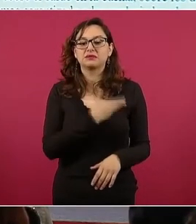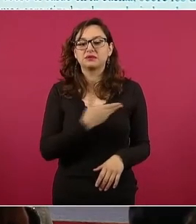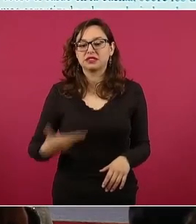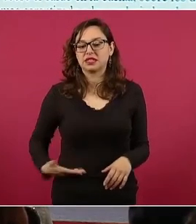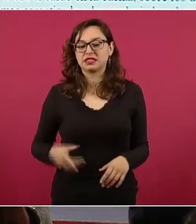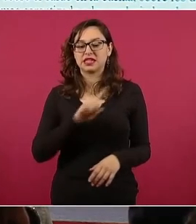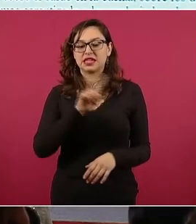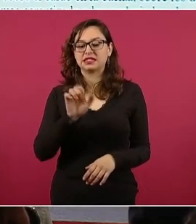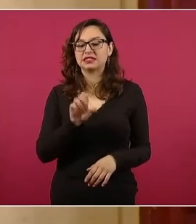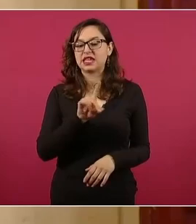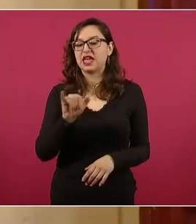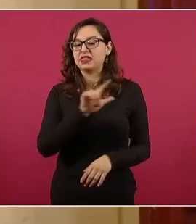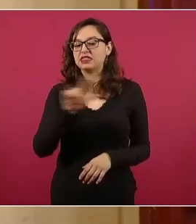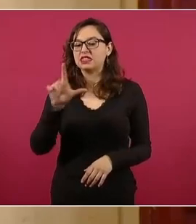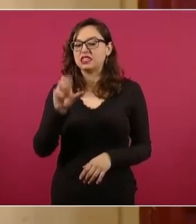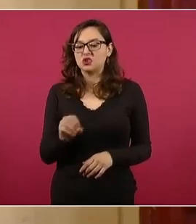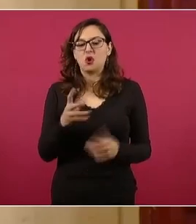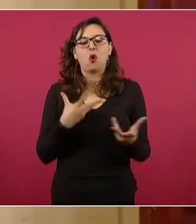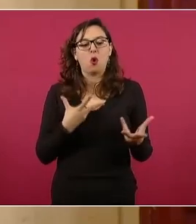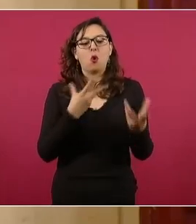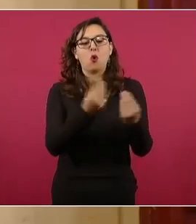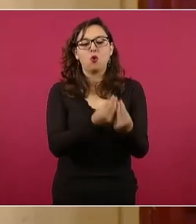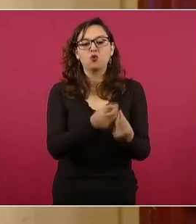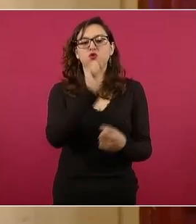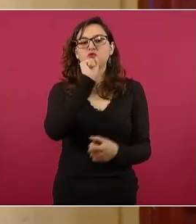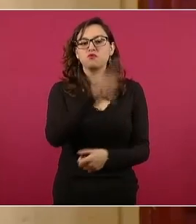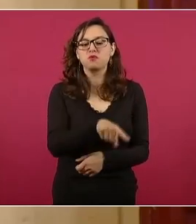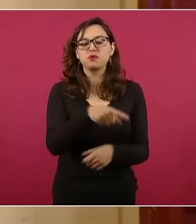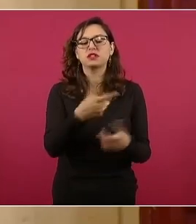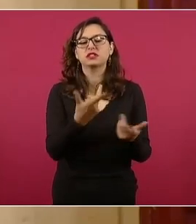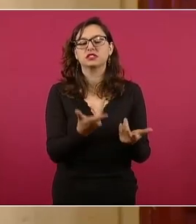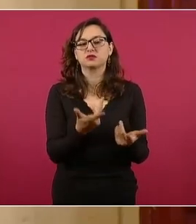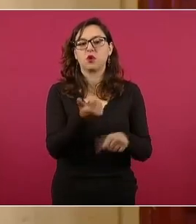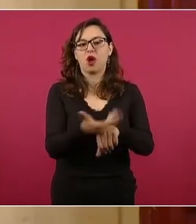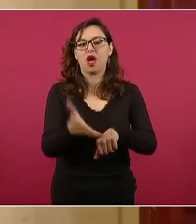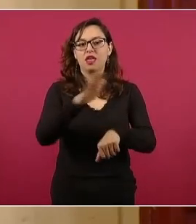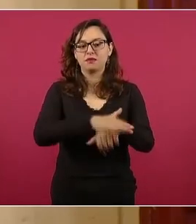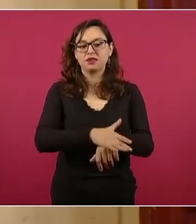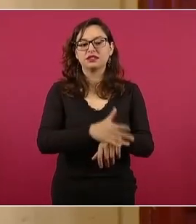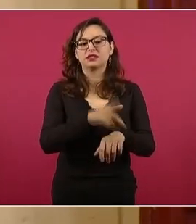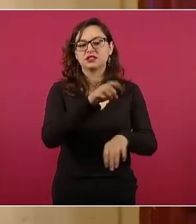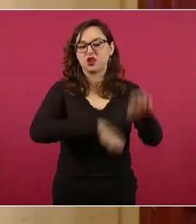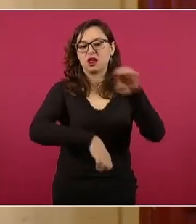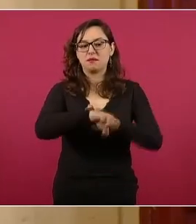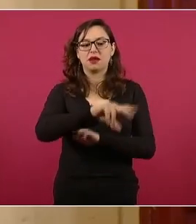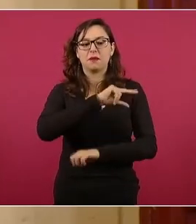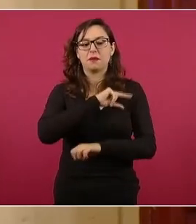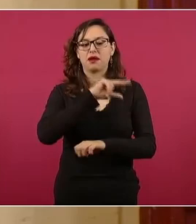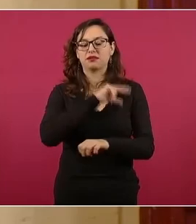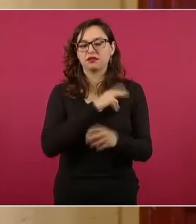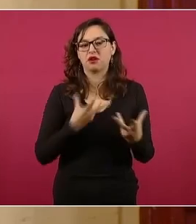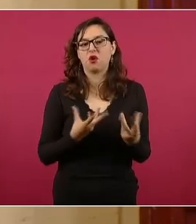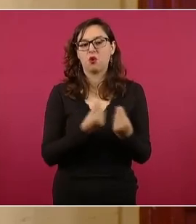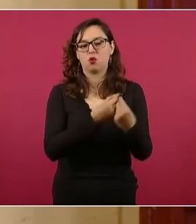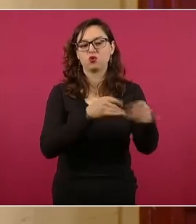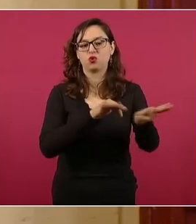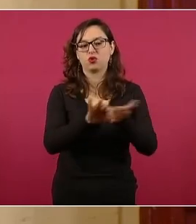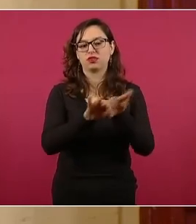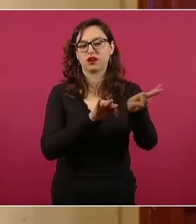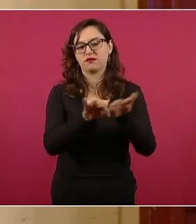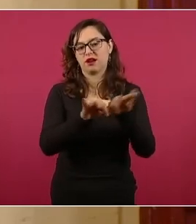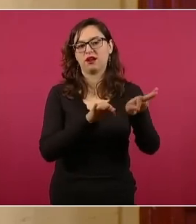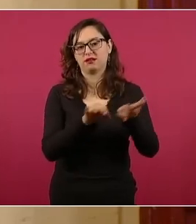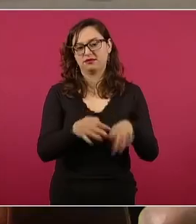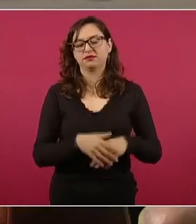Zedillo se fue a trabajar como asesor del Consejo de Administración de una de las empresas que se quedó con la